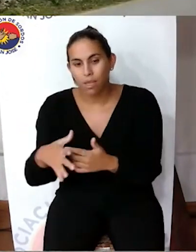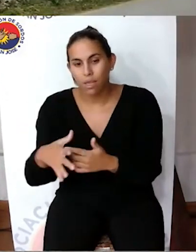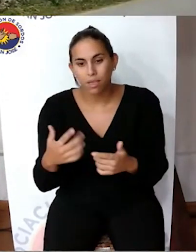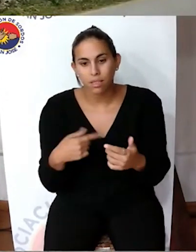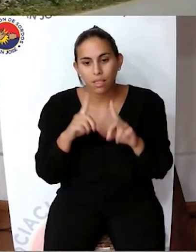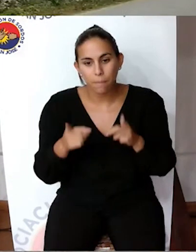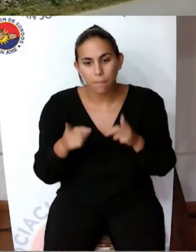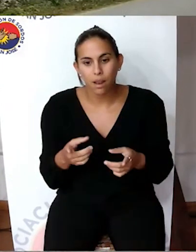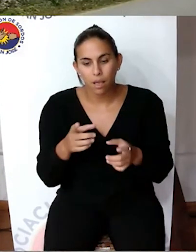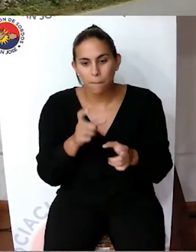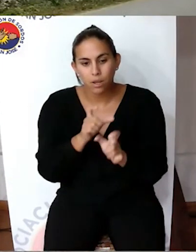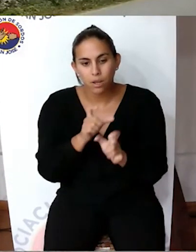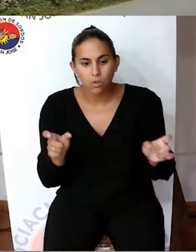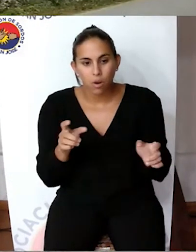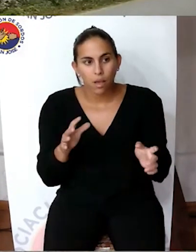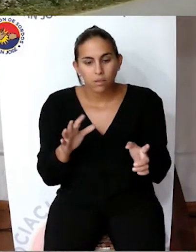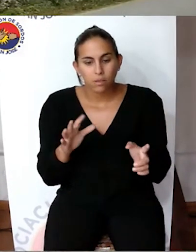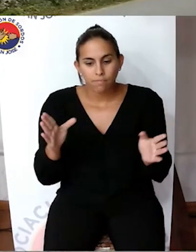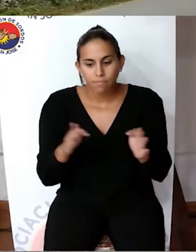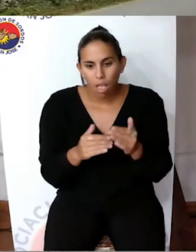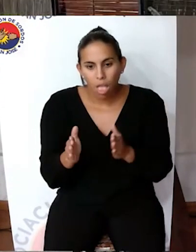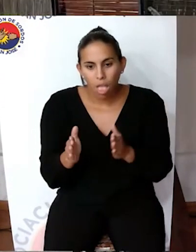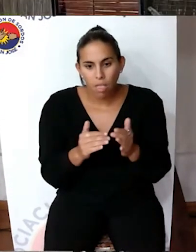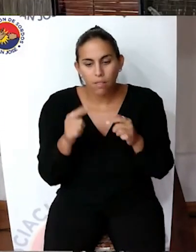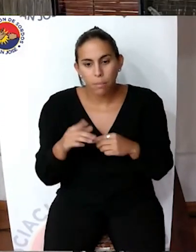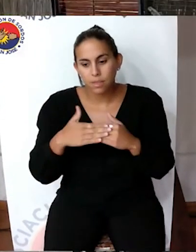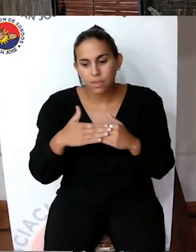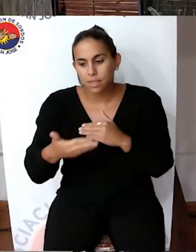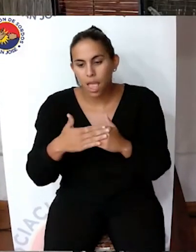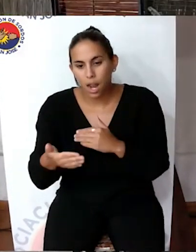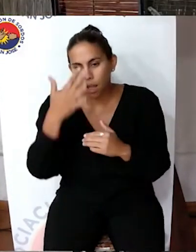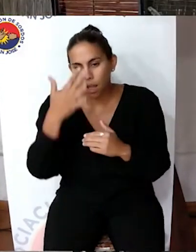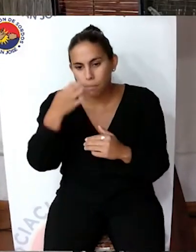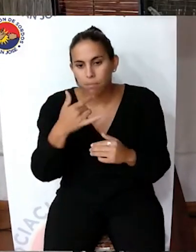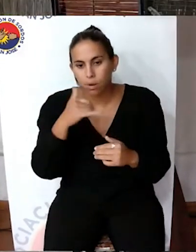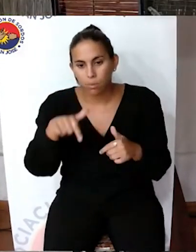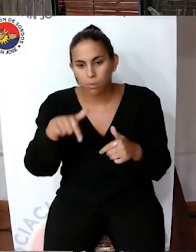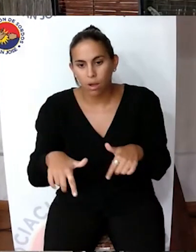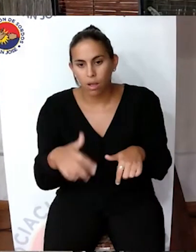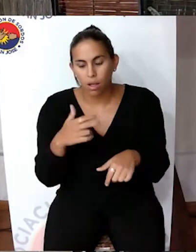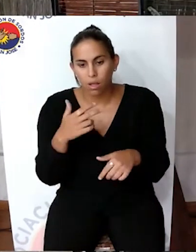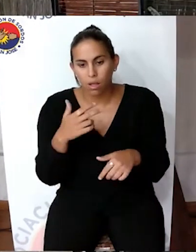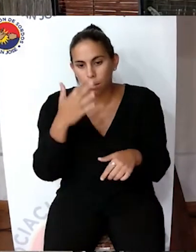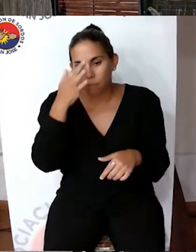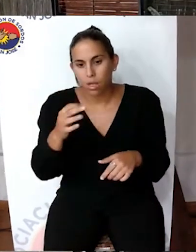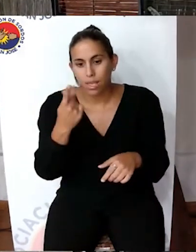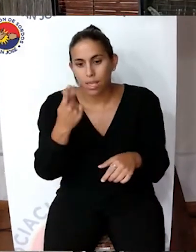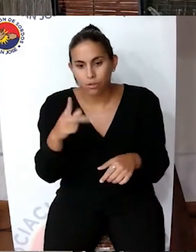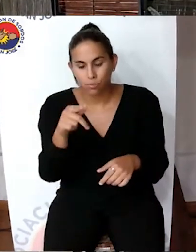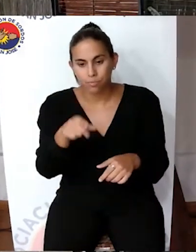habitantes de poblaciones más o menos pequeñas que se encuentran próximas, como por ejemplo los pobladores de Quichu.